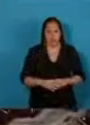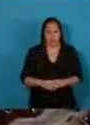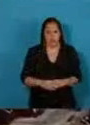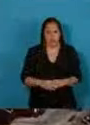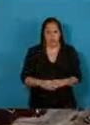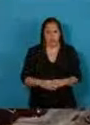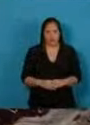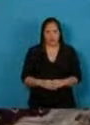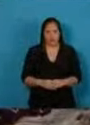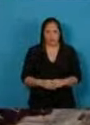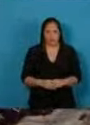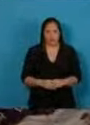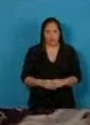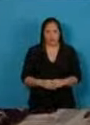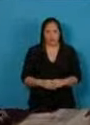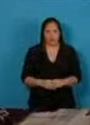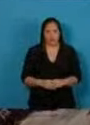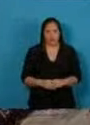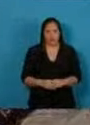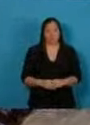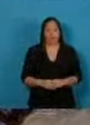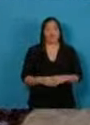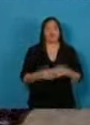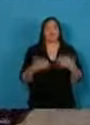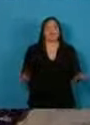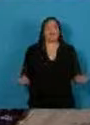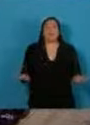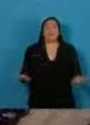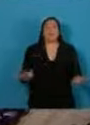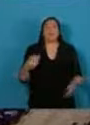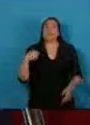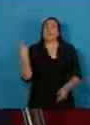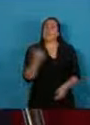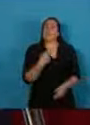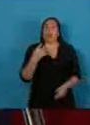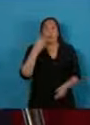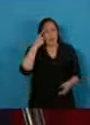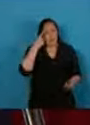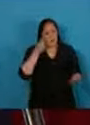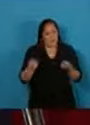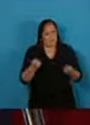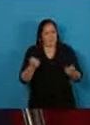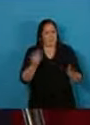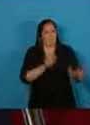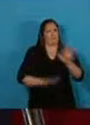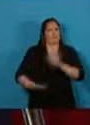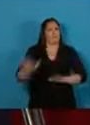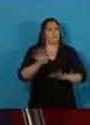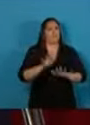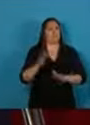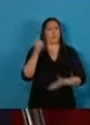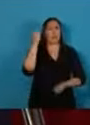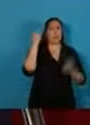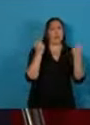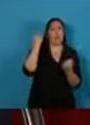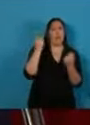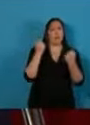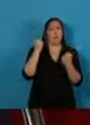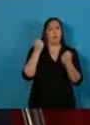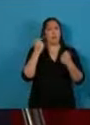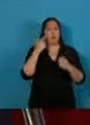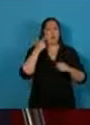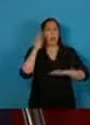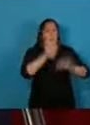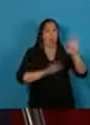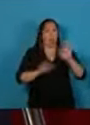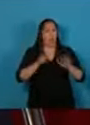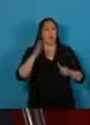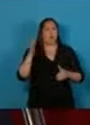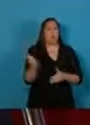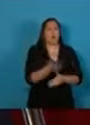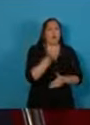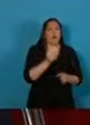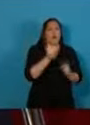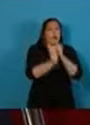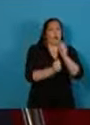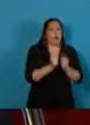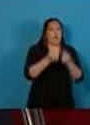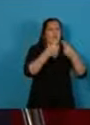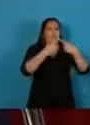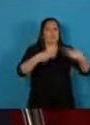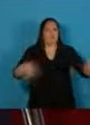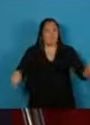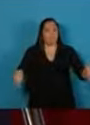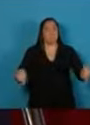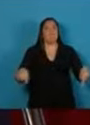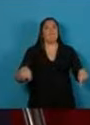Esto nos exige reorientar prioridades en nuestra economía y en nuestra estructura productiva. La